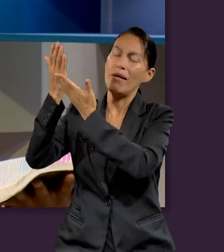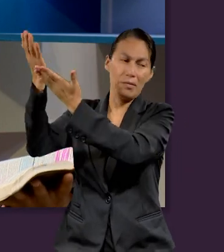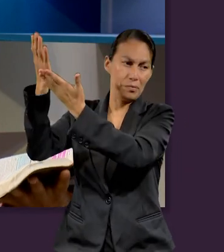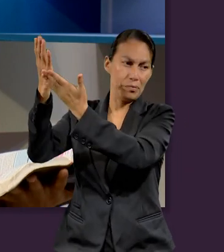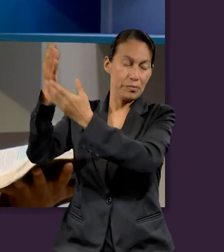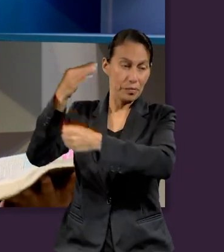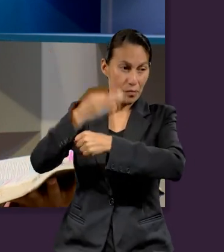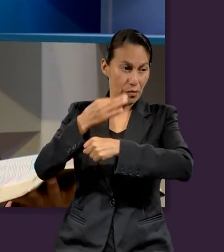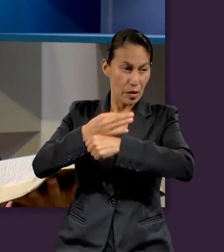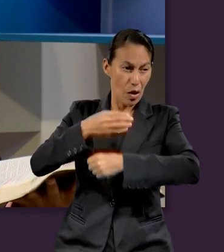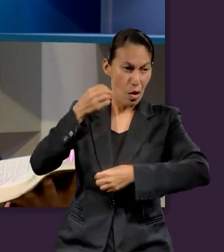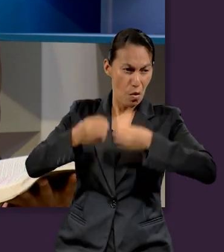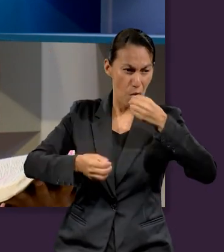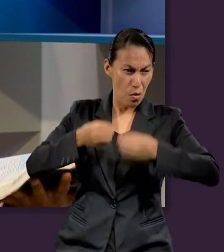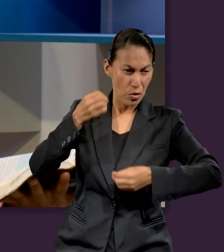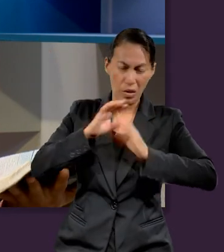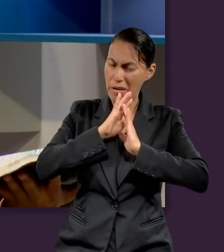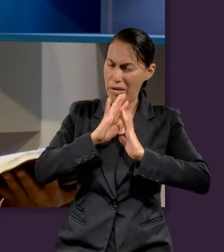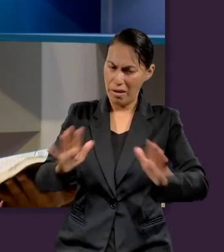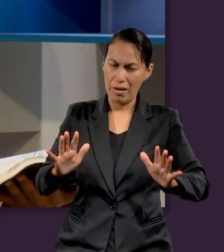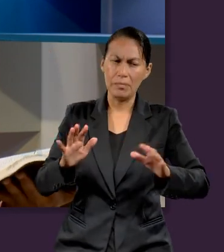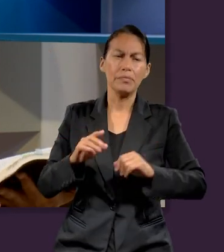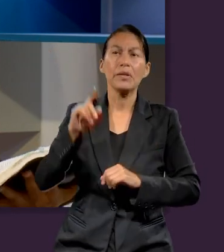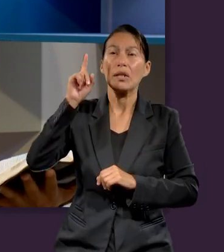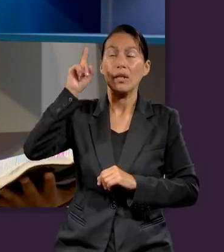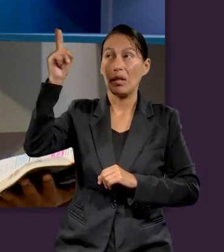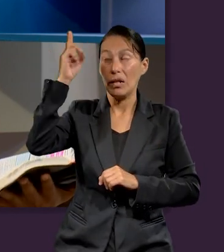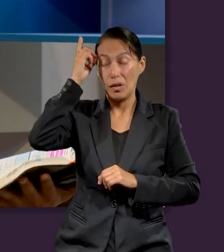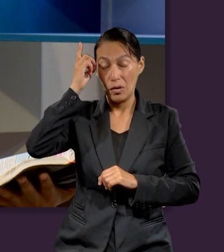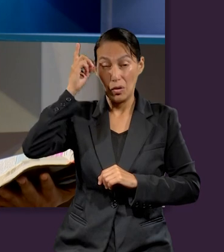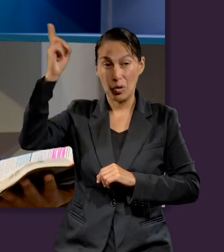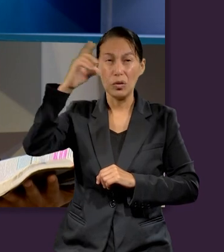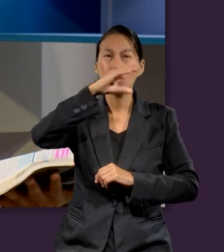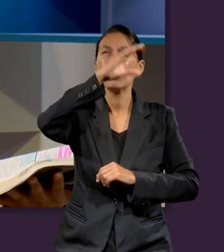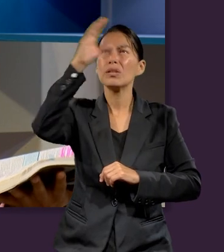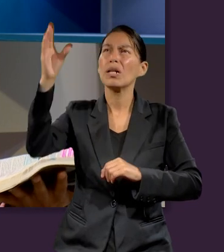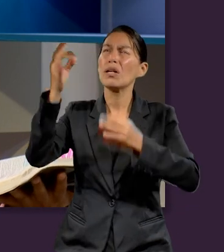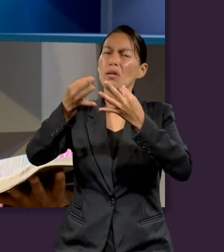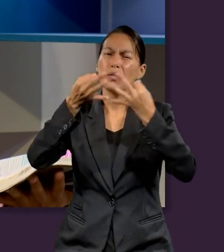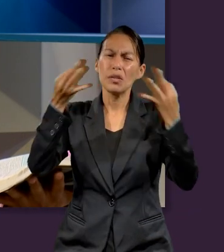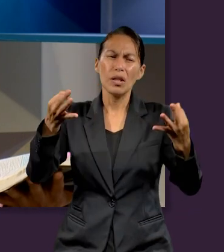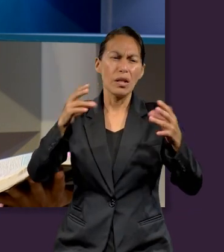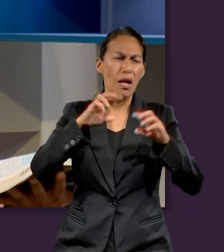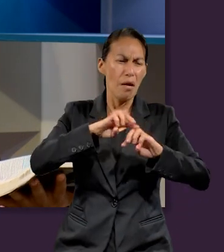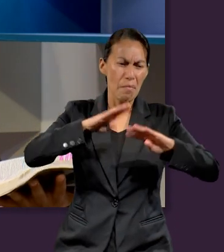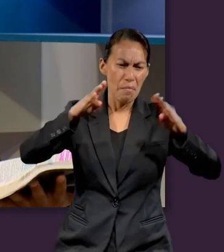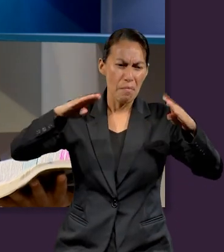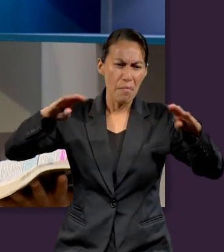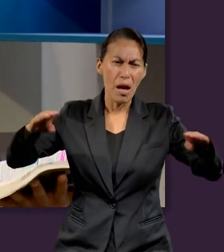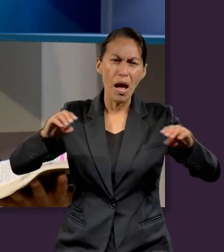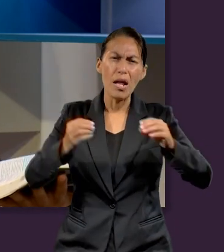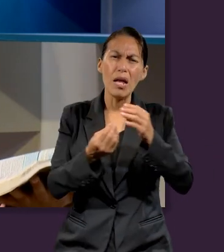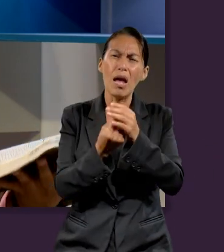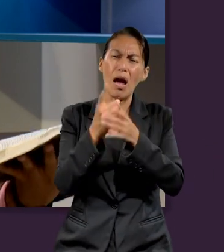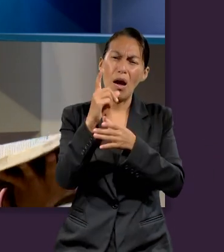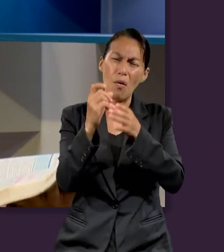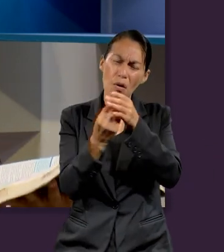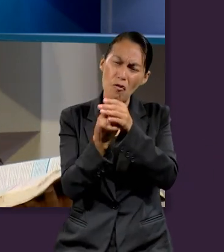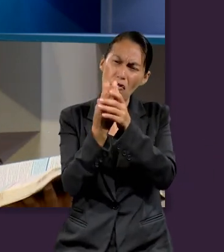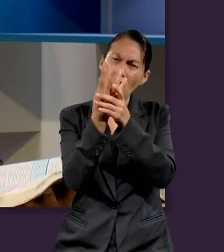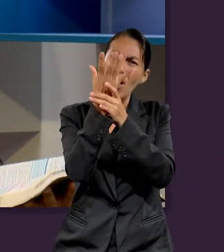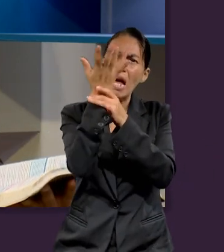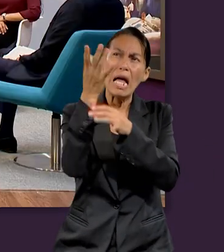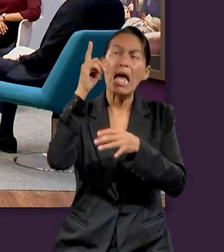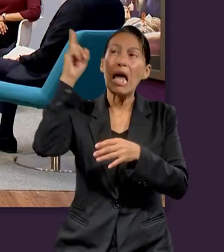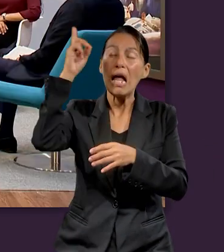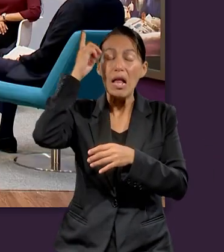llegado, y adorar a aquel que hizo los cielos y la tierra, el mar y las fuentes de las aguas. Así es